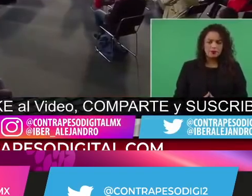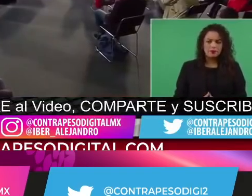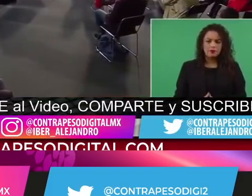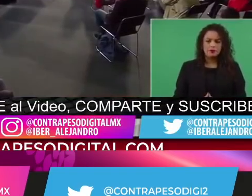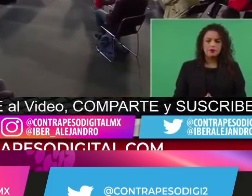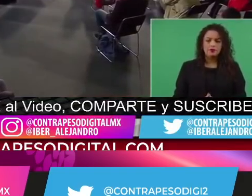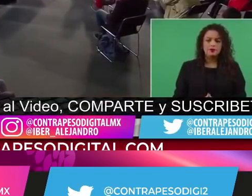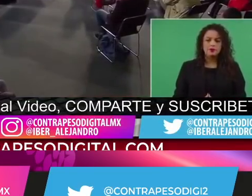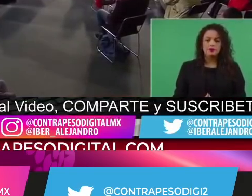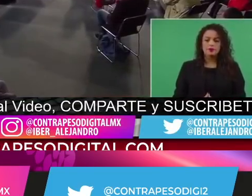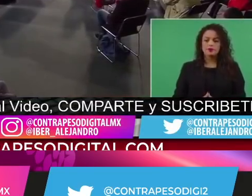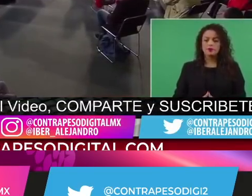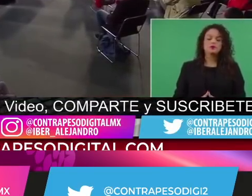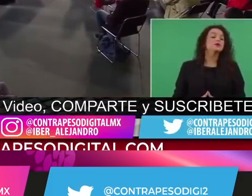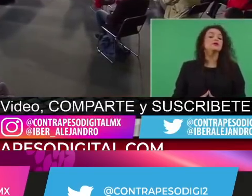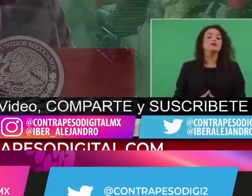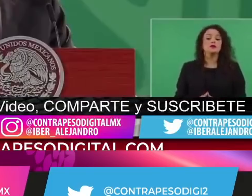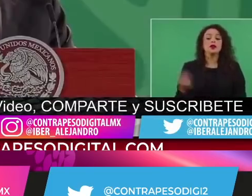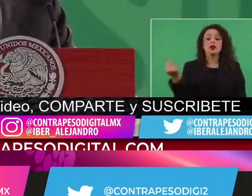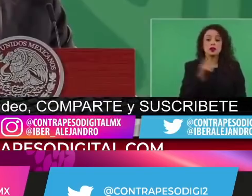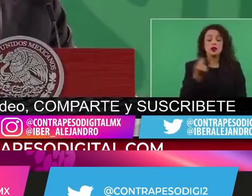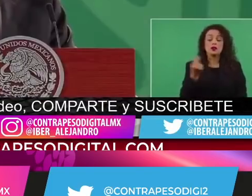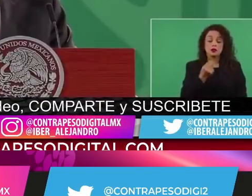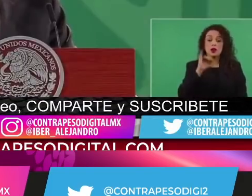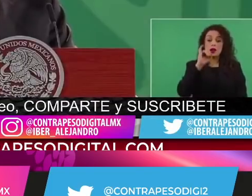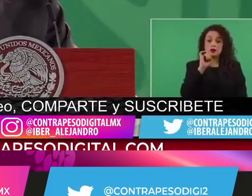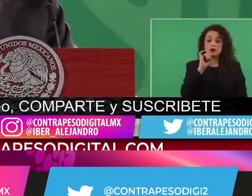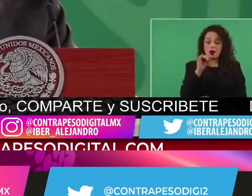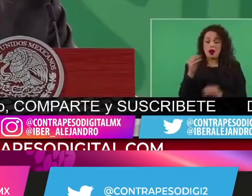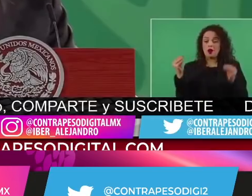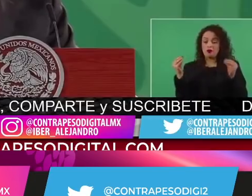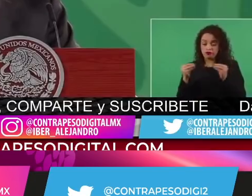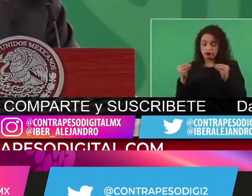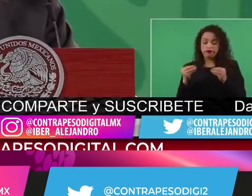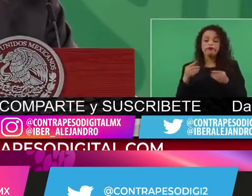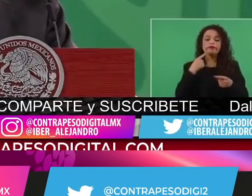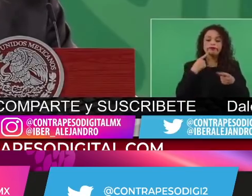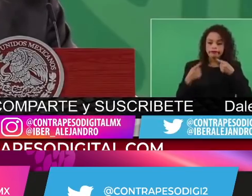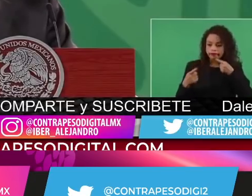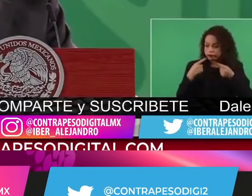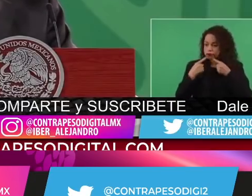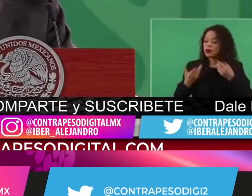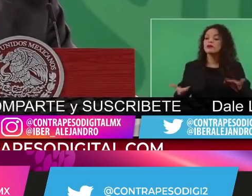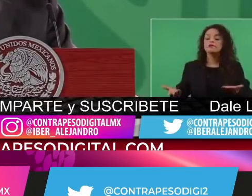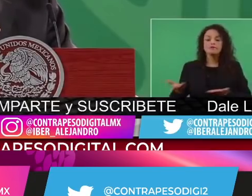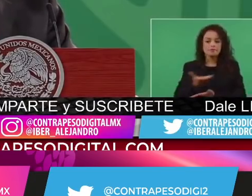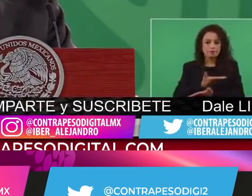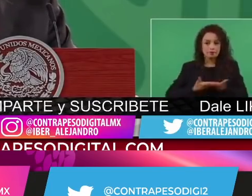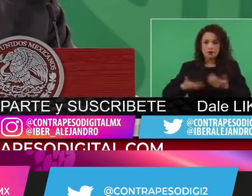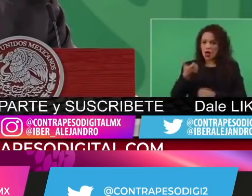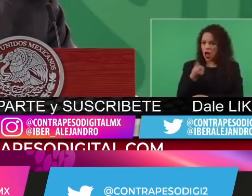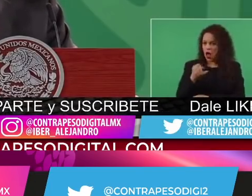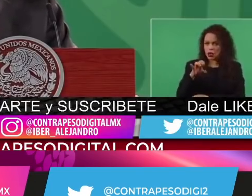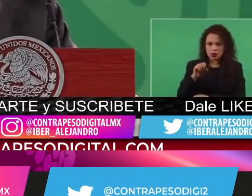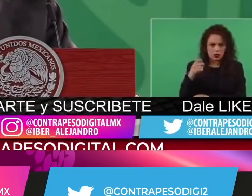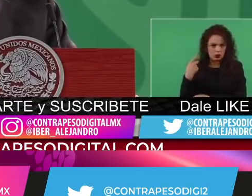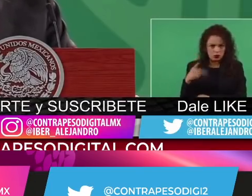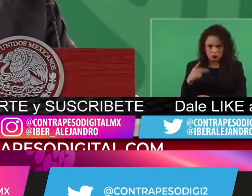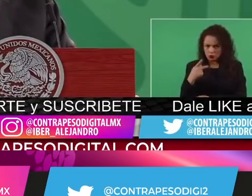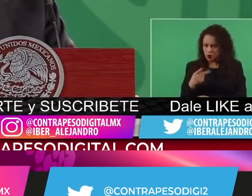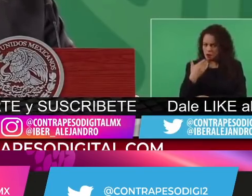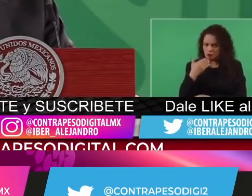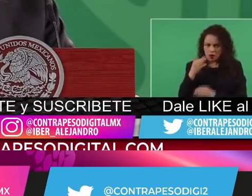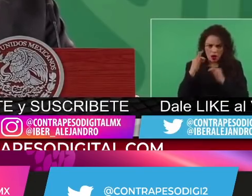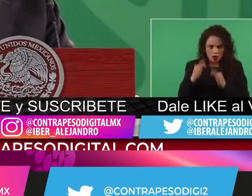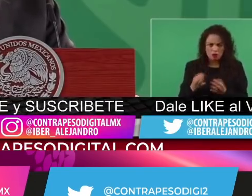dictador? Pues ya les contestó el propio Jorge Ramos que esto es un argumento falaz. Como tal, no hay una